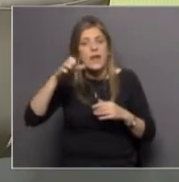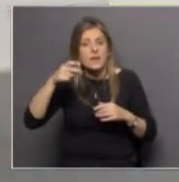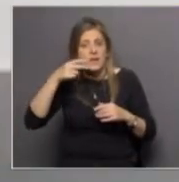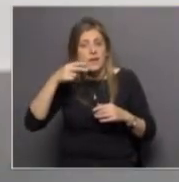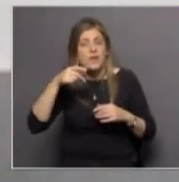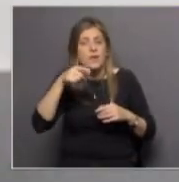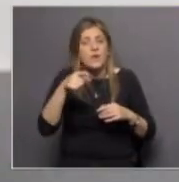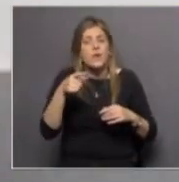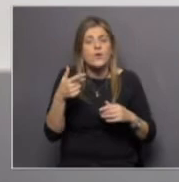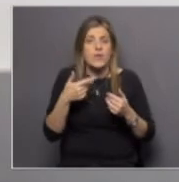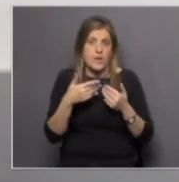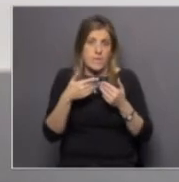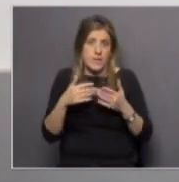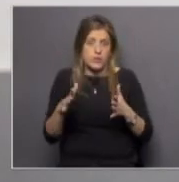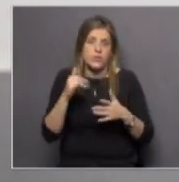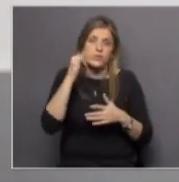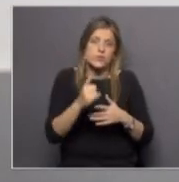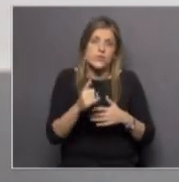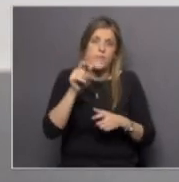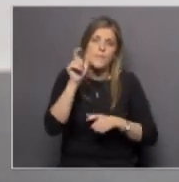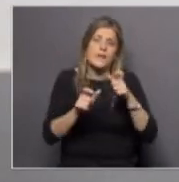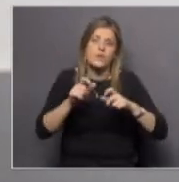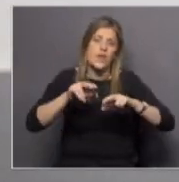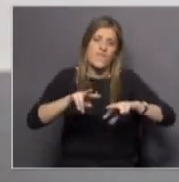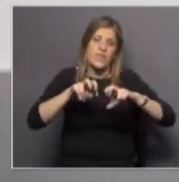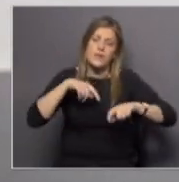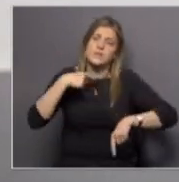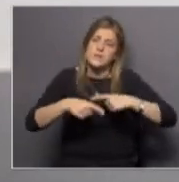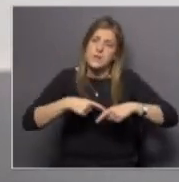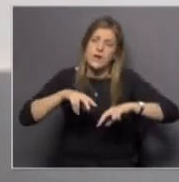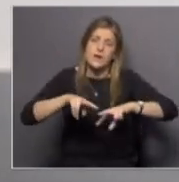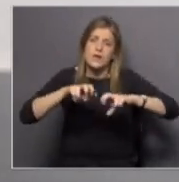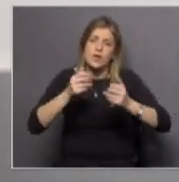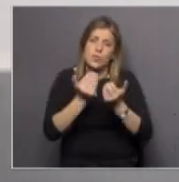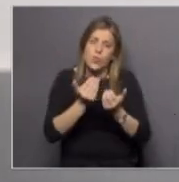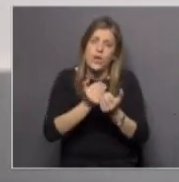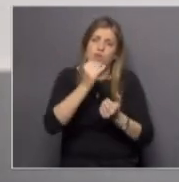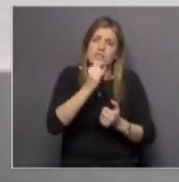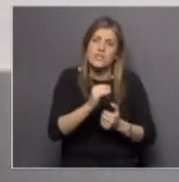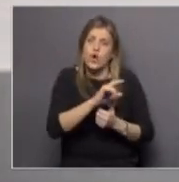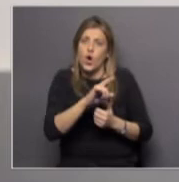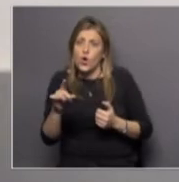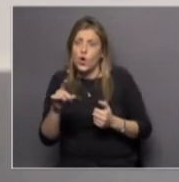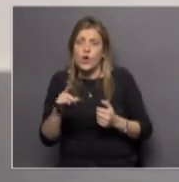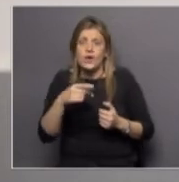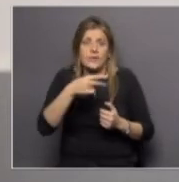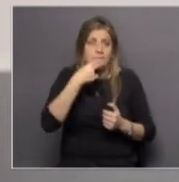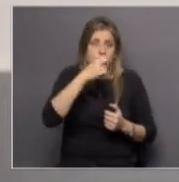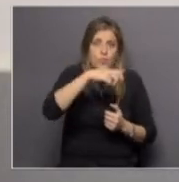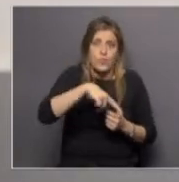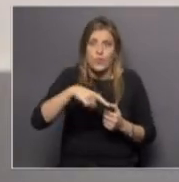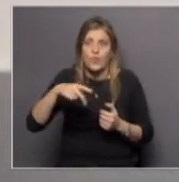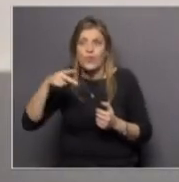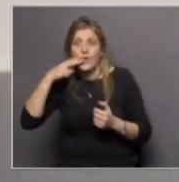surgimiento obviamente los investigadores están estudiando si efectivamente el tipo de hábito